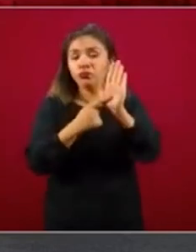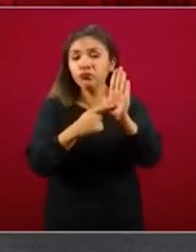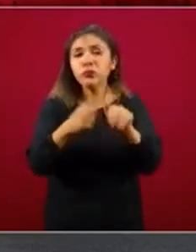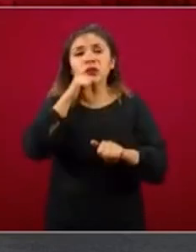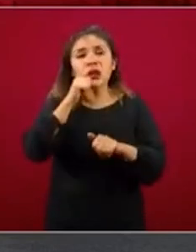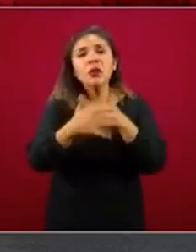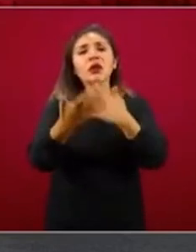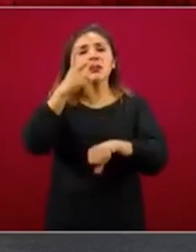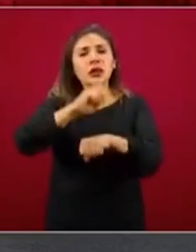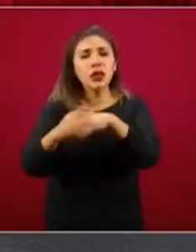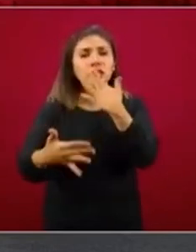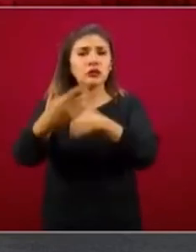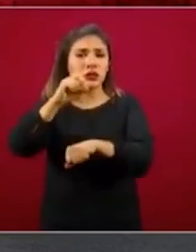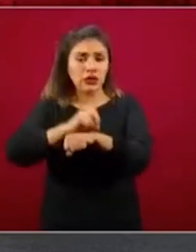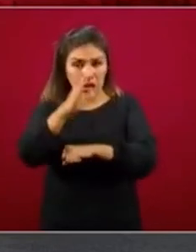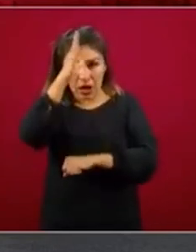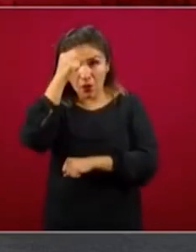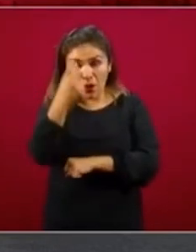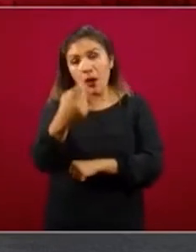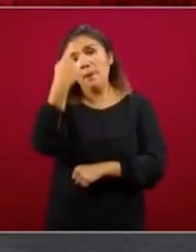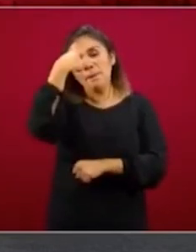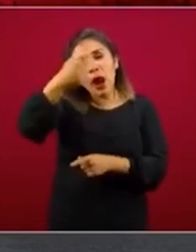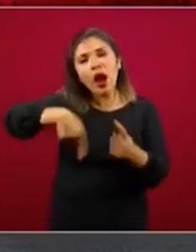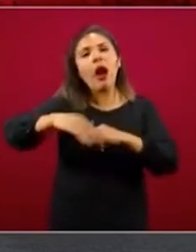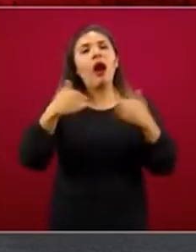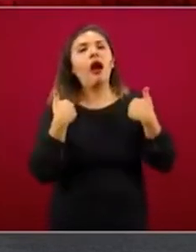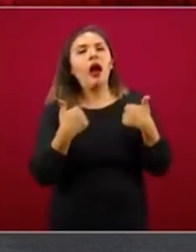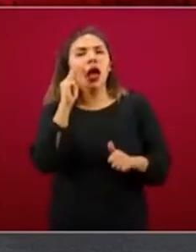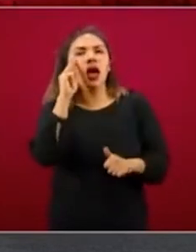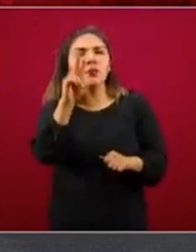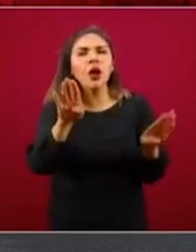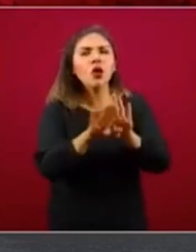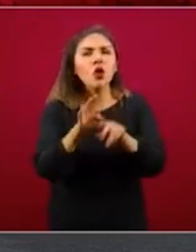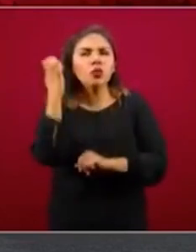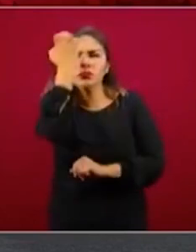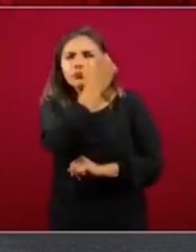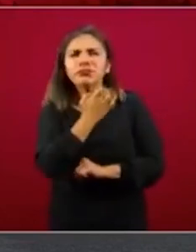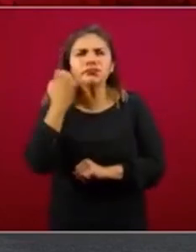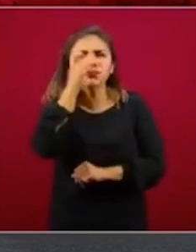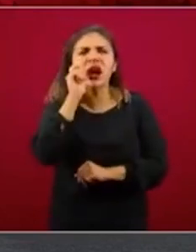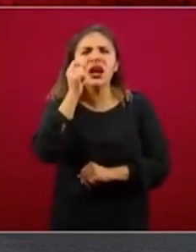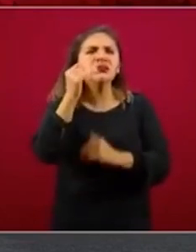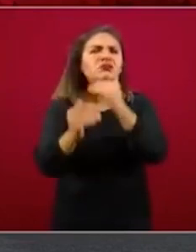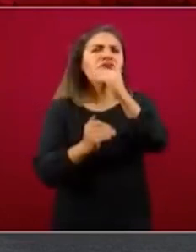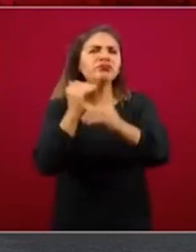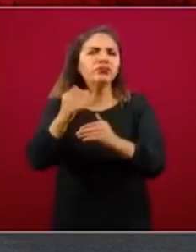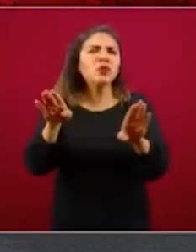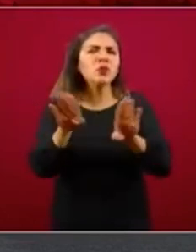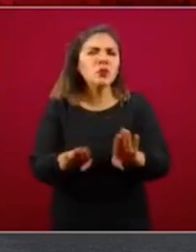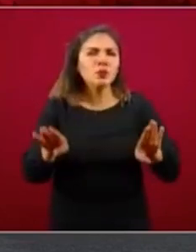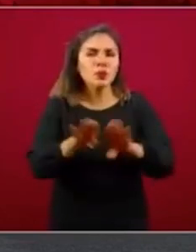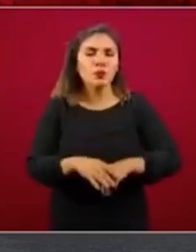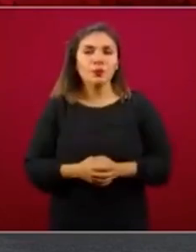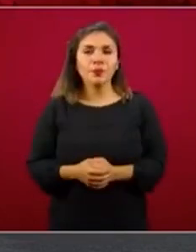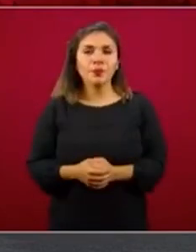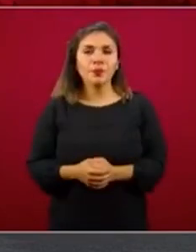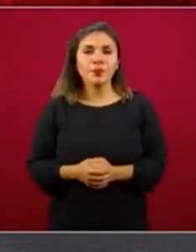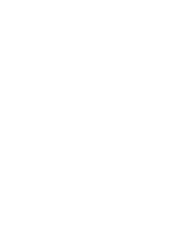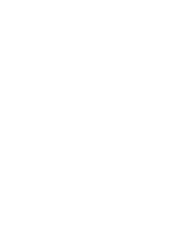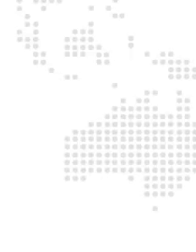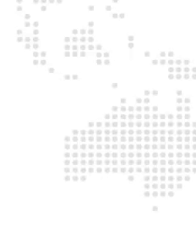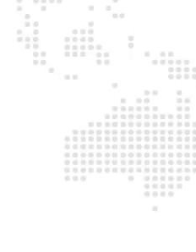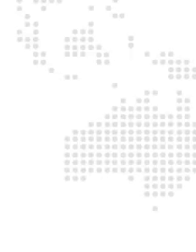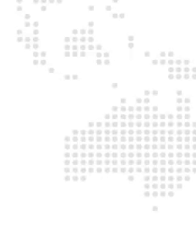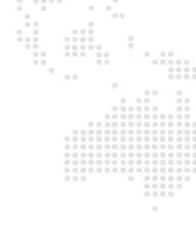cada 15 días con la finalidad de que se pueda evaluar cómo vamos con el desempeño. Siguiente lámina.